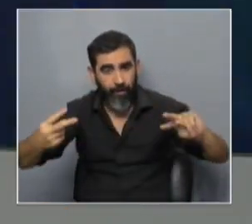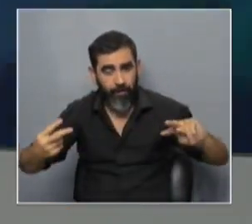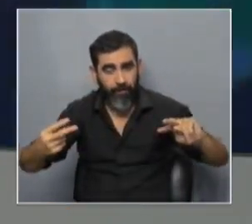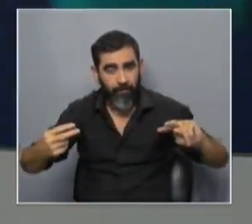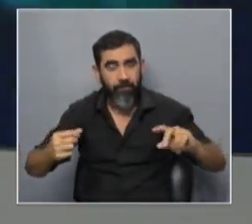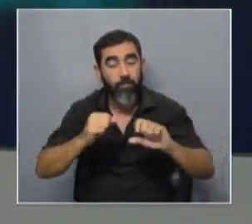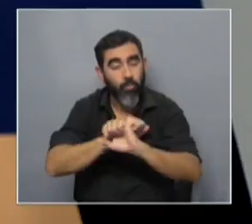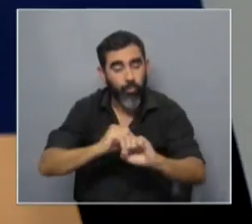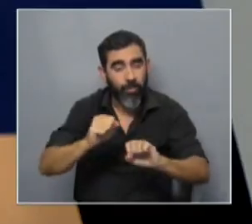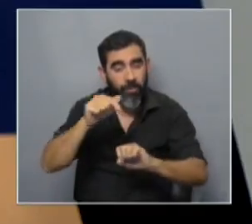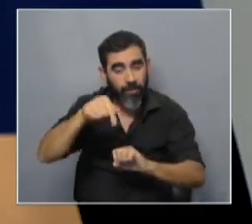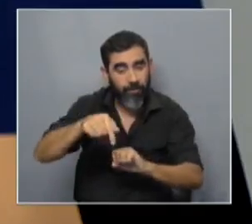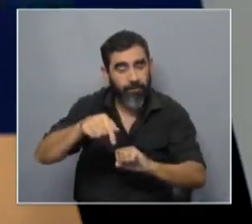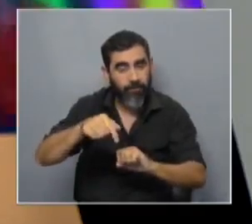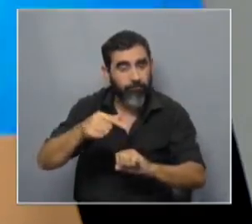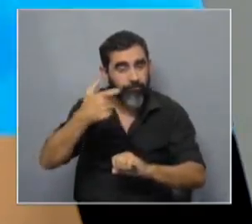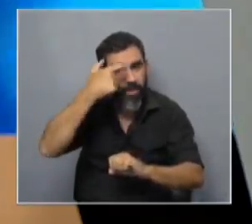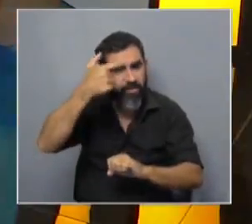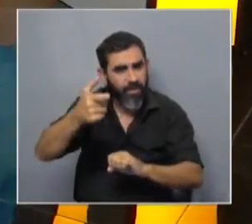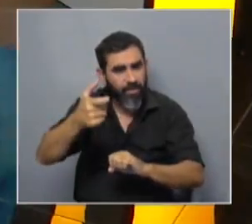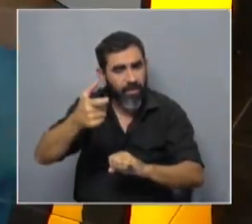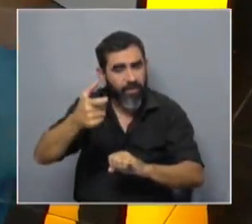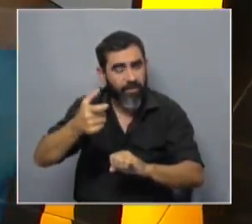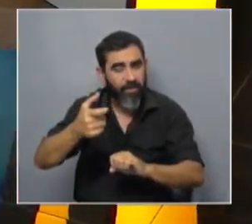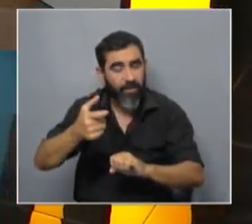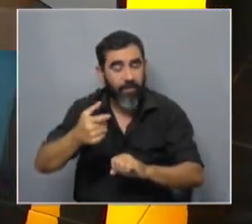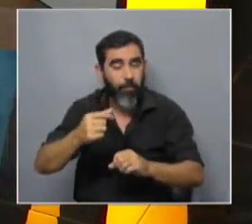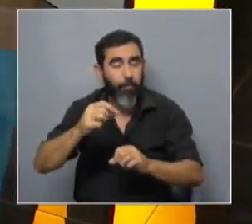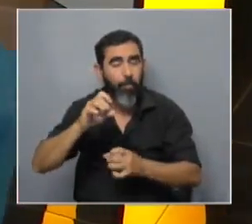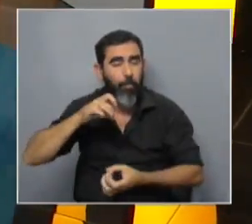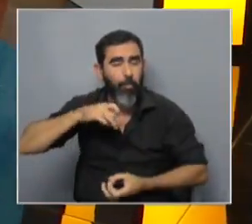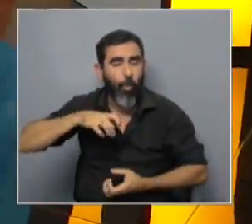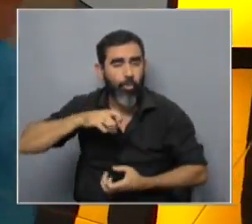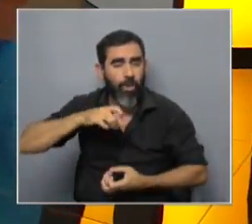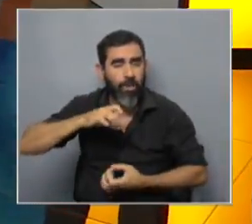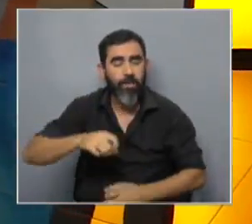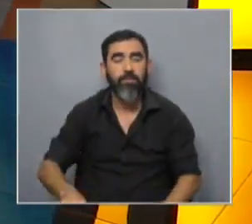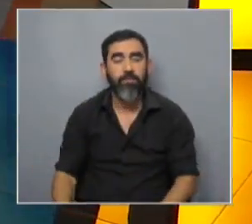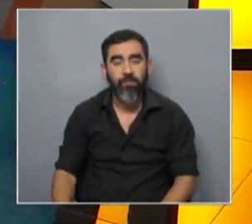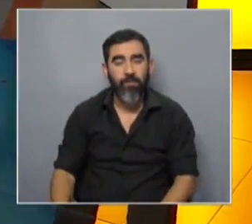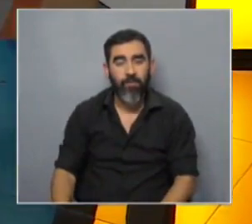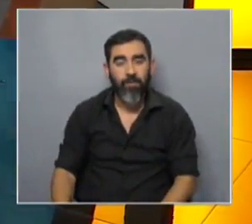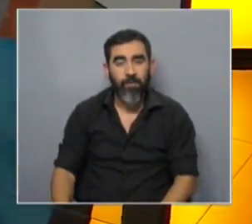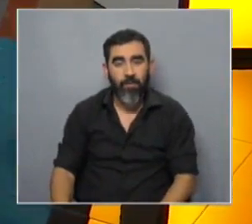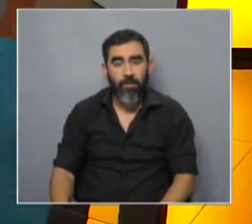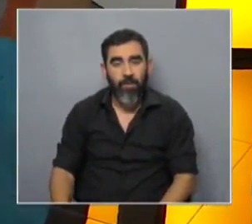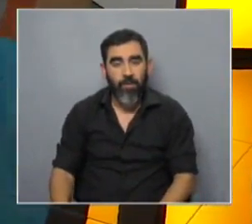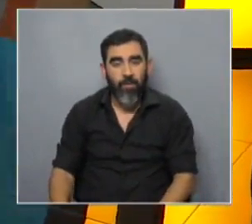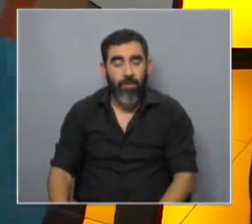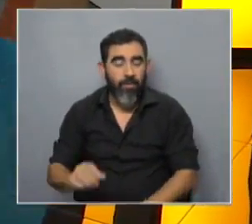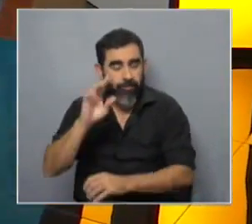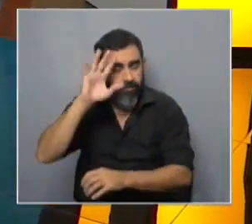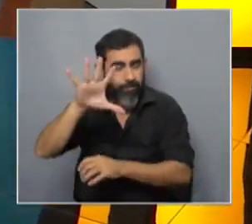el punto en el que se apoya una técnica de adición génica a través, creo, de proteínas, ¿no? Correcto. La memoria